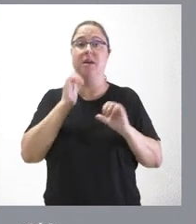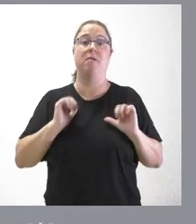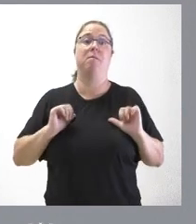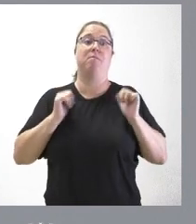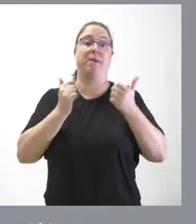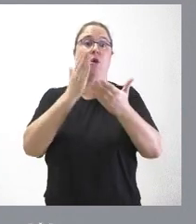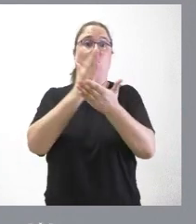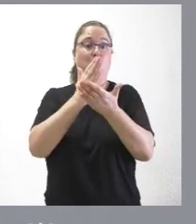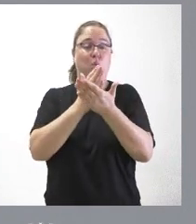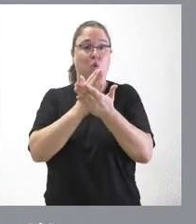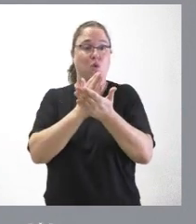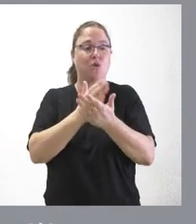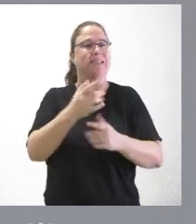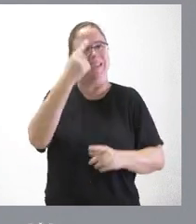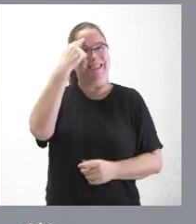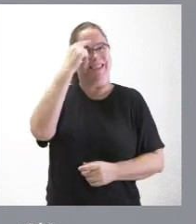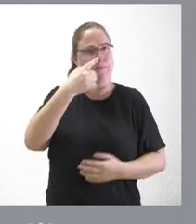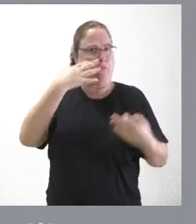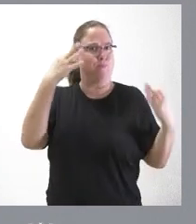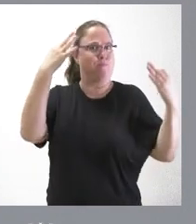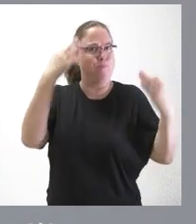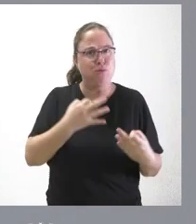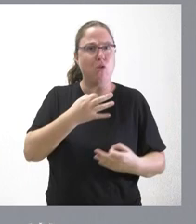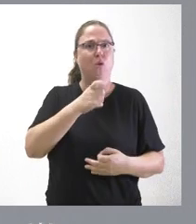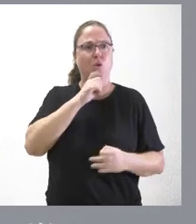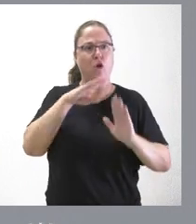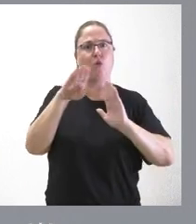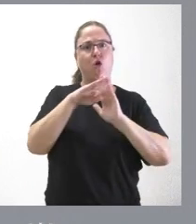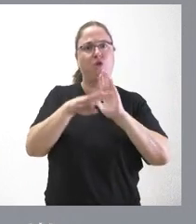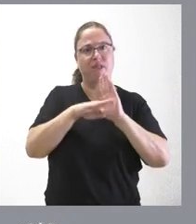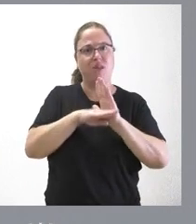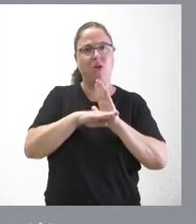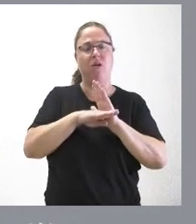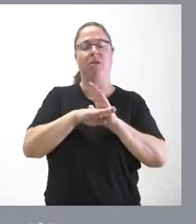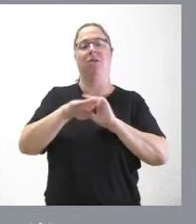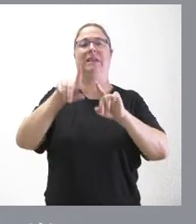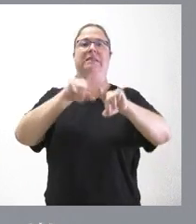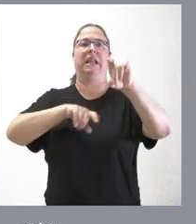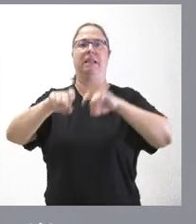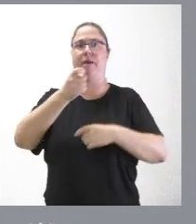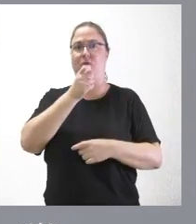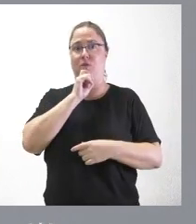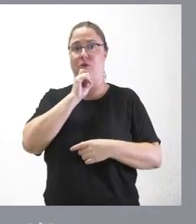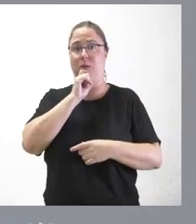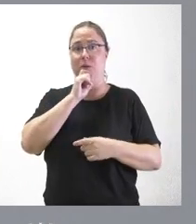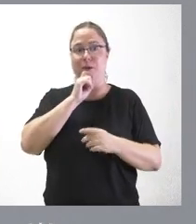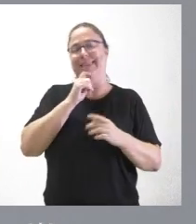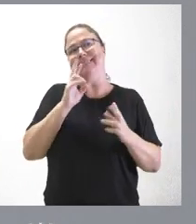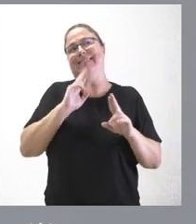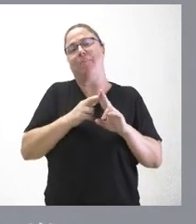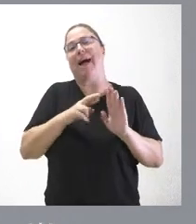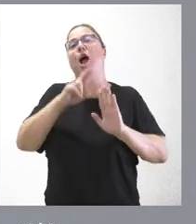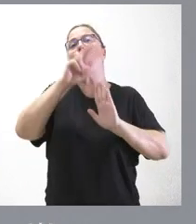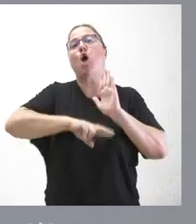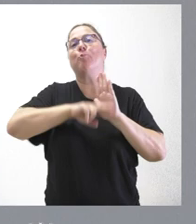el curso se sepa ciencia cierta cuáles son las condiciones de la EBAU y, por tanto, que lo que son las reglas del juego se mantengan